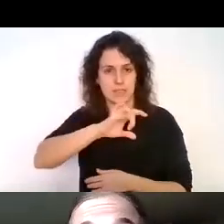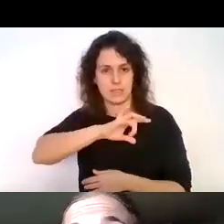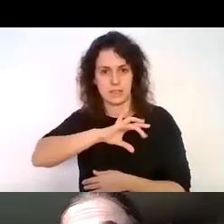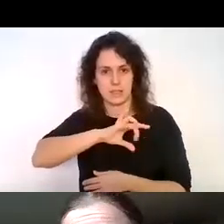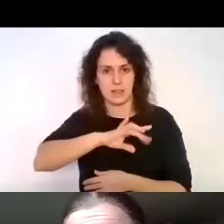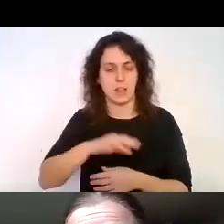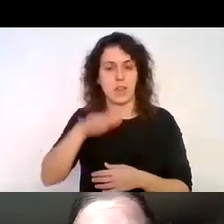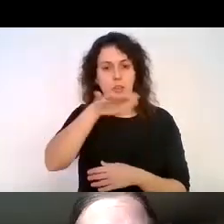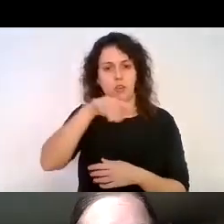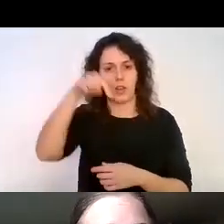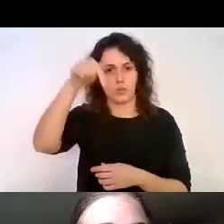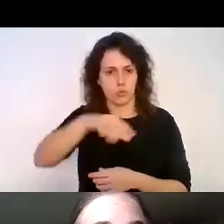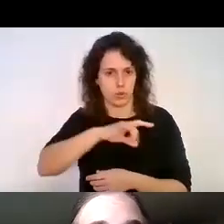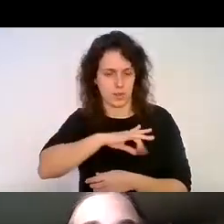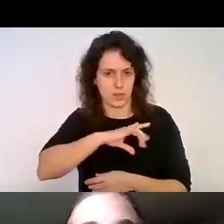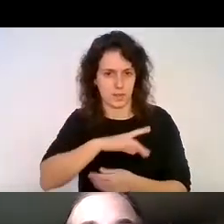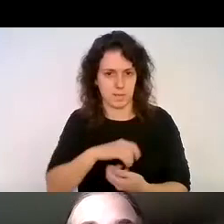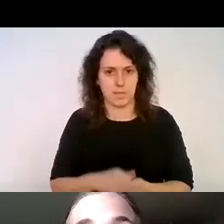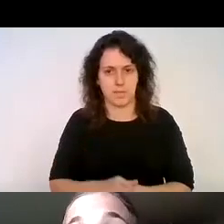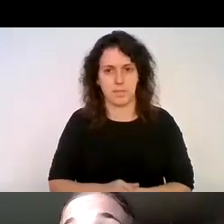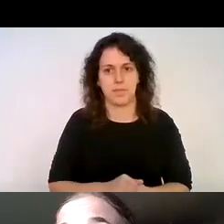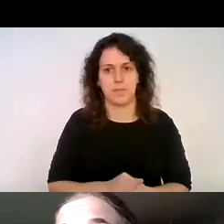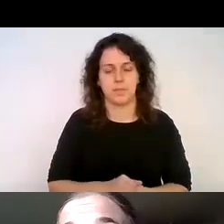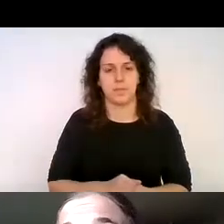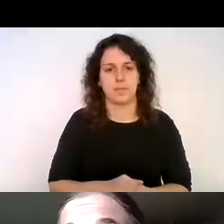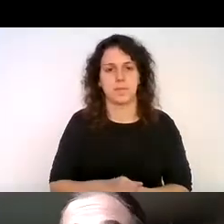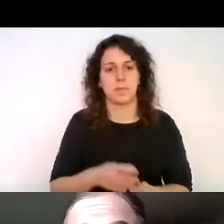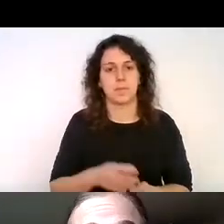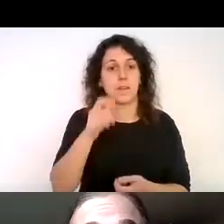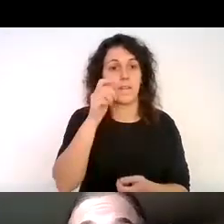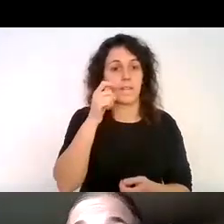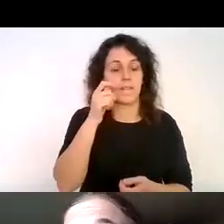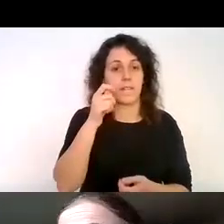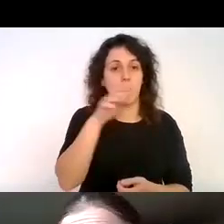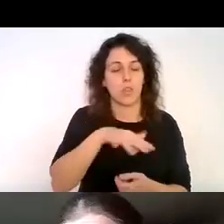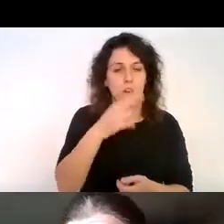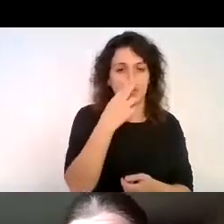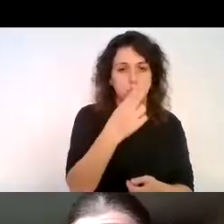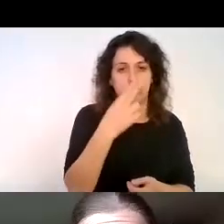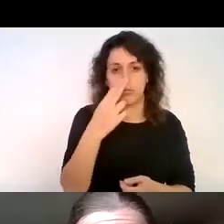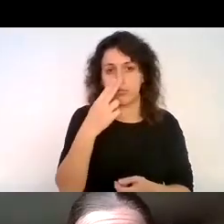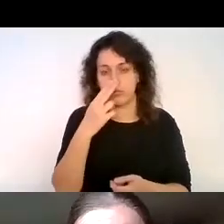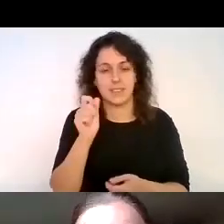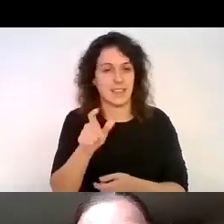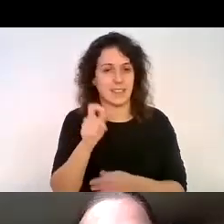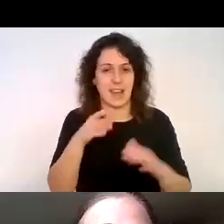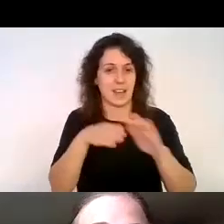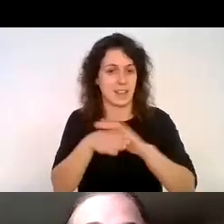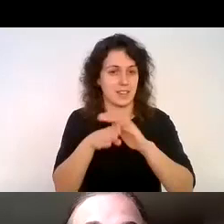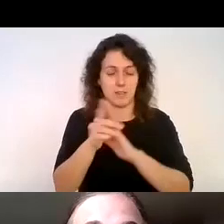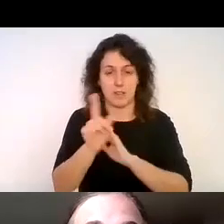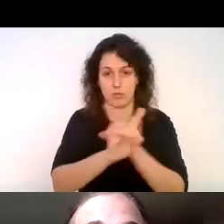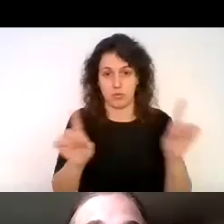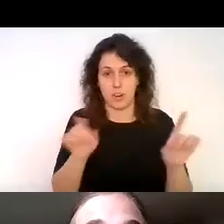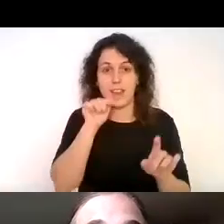en el sur de chile y se visitaron muchos lugares que no son accesibles y es un